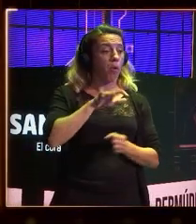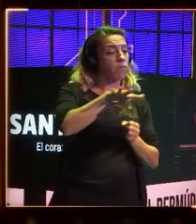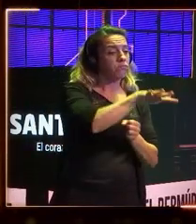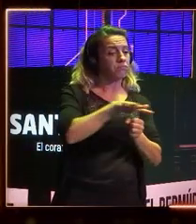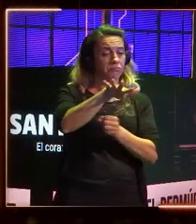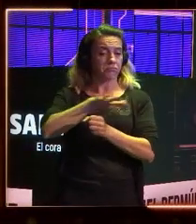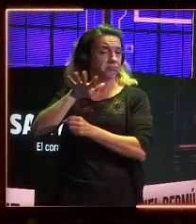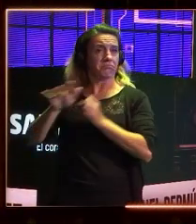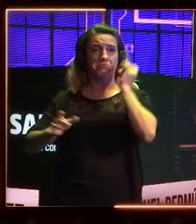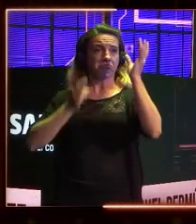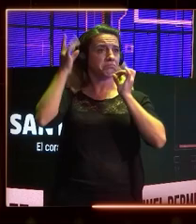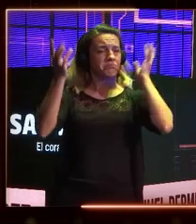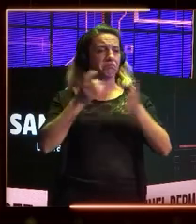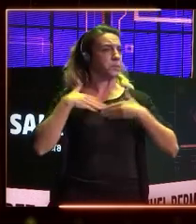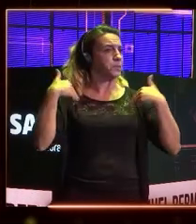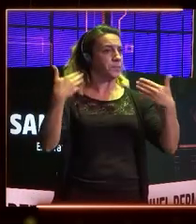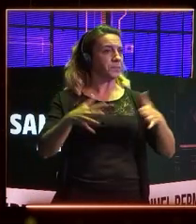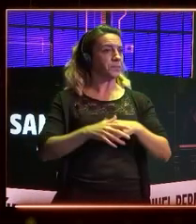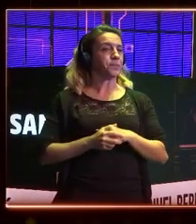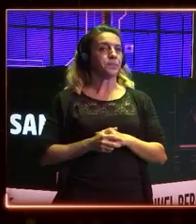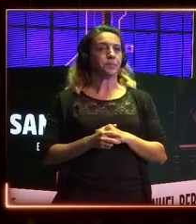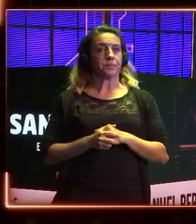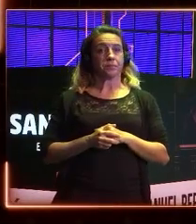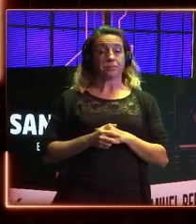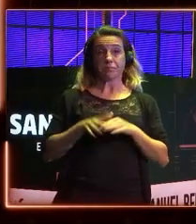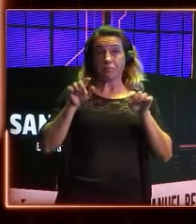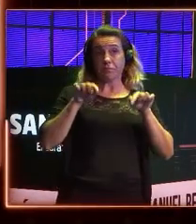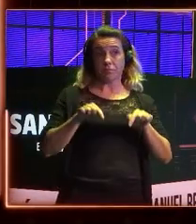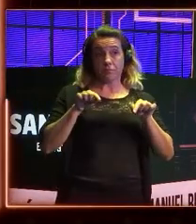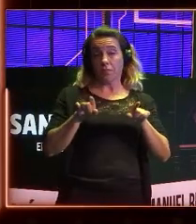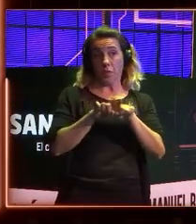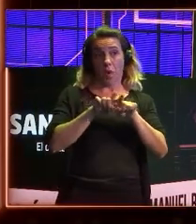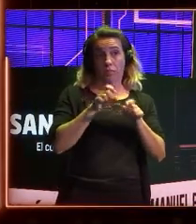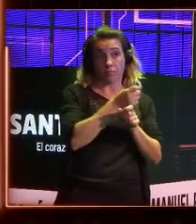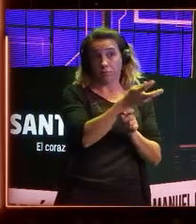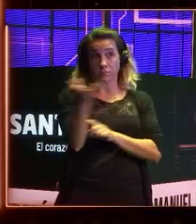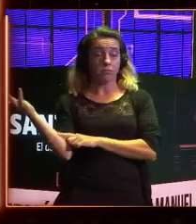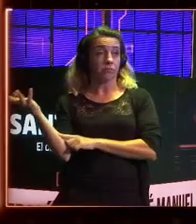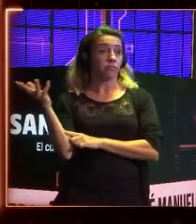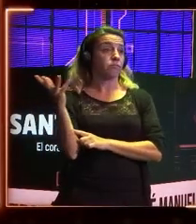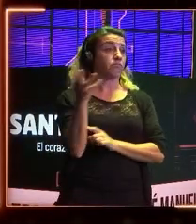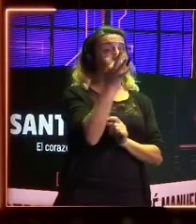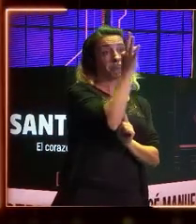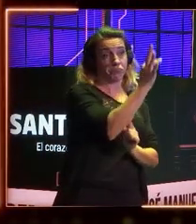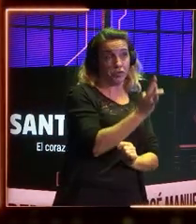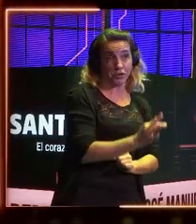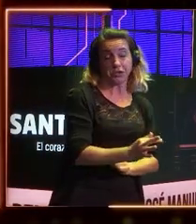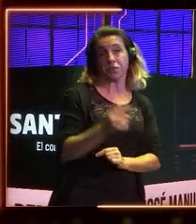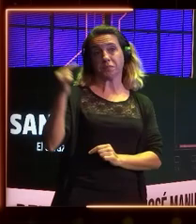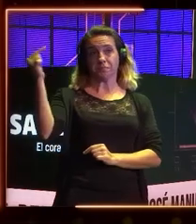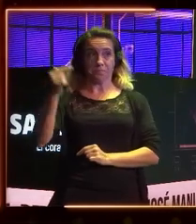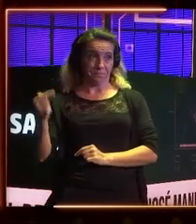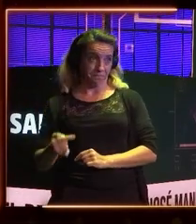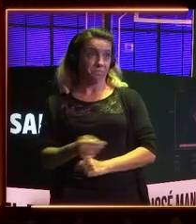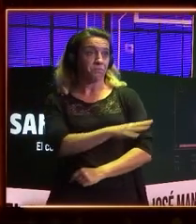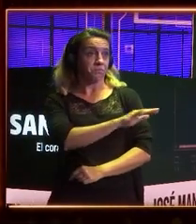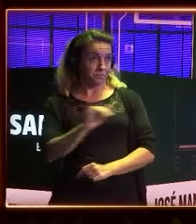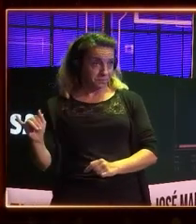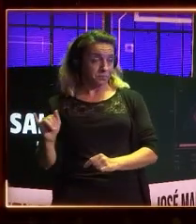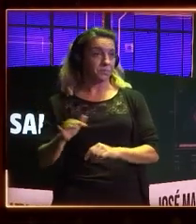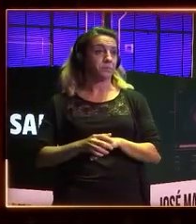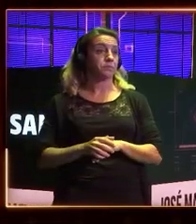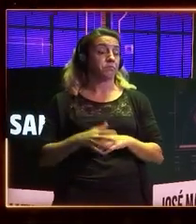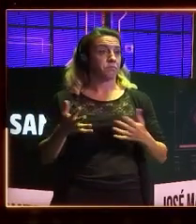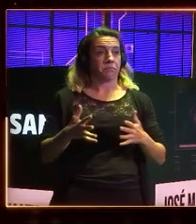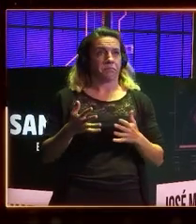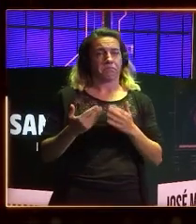nuestras actividades. Y esto, como todo, tiene sus ventajas y tiene sus inconvenientes. No embargo,